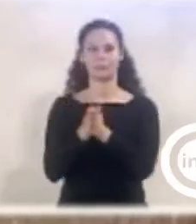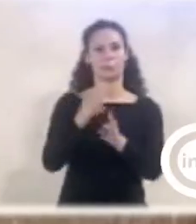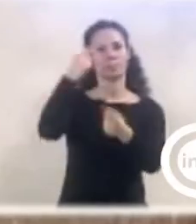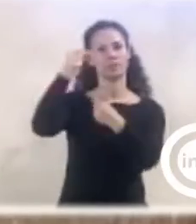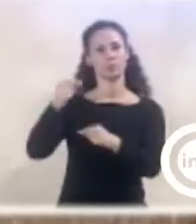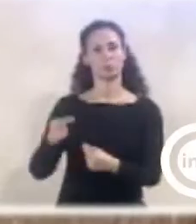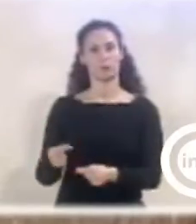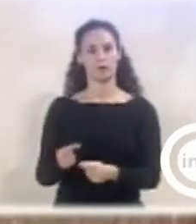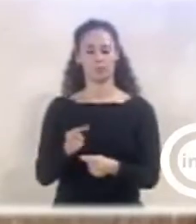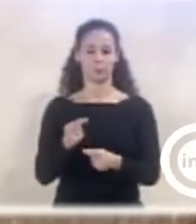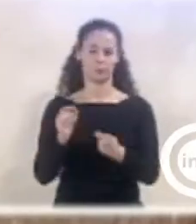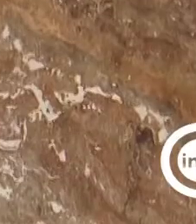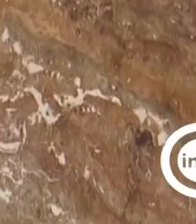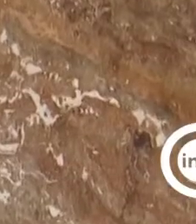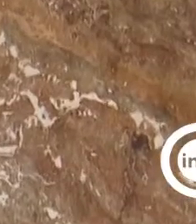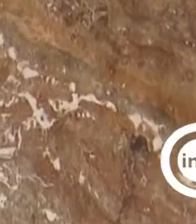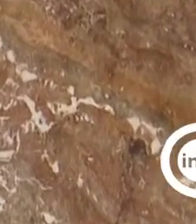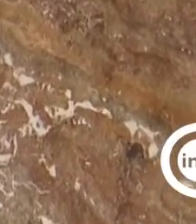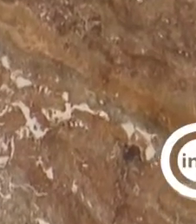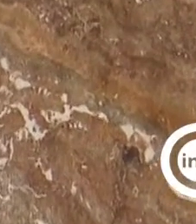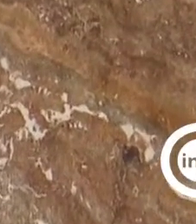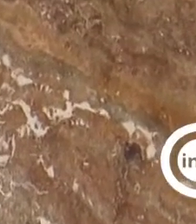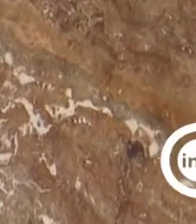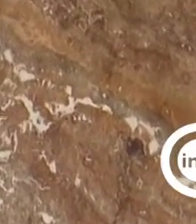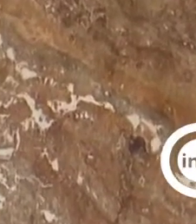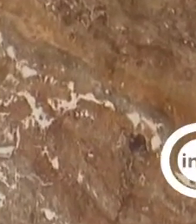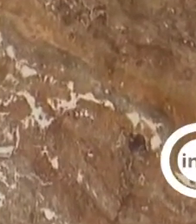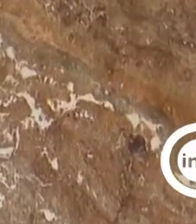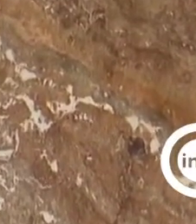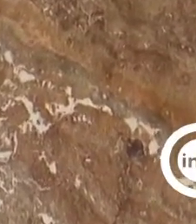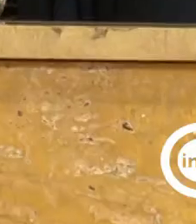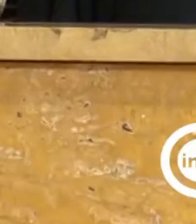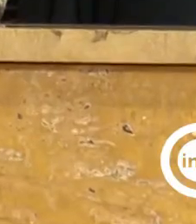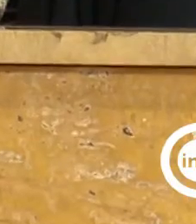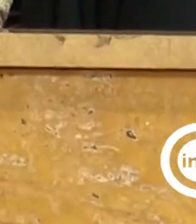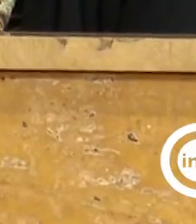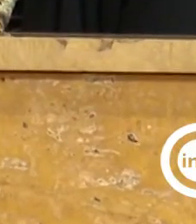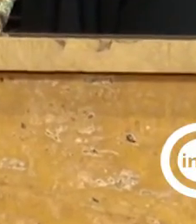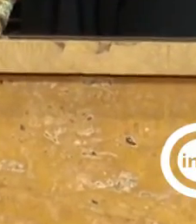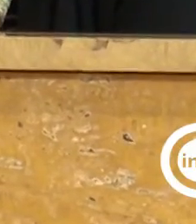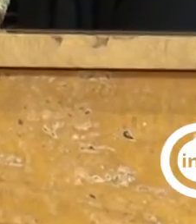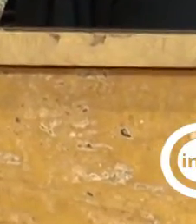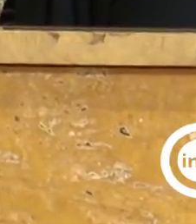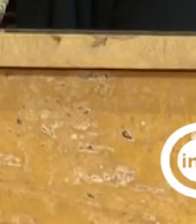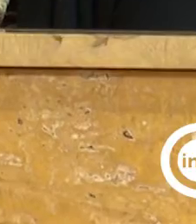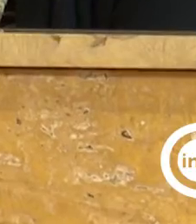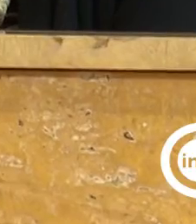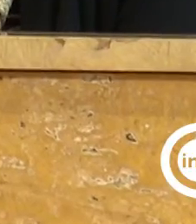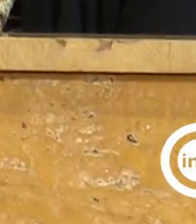Socialista quiere que le aprobamos el presupuesto. Esta moción no ha salido adelante al contar solo con el apoyo favorable del Grupo Socialista.